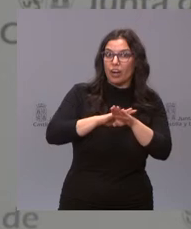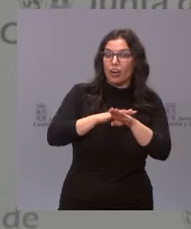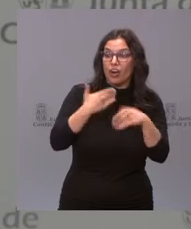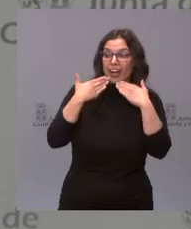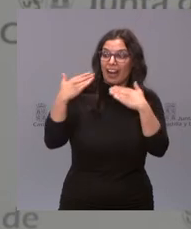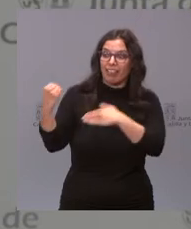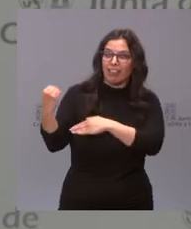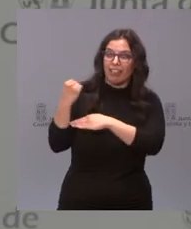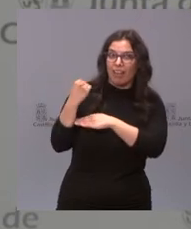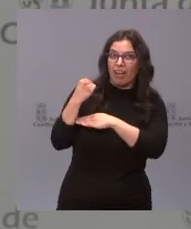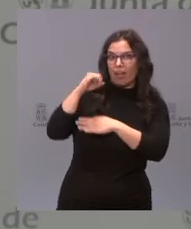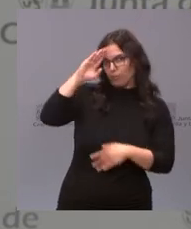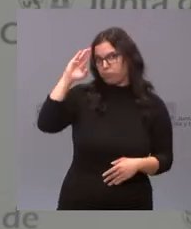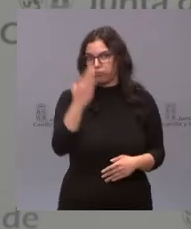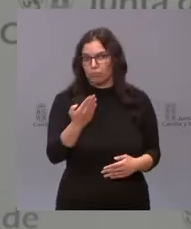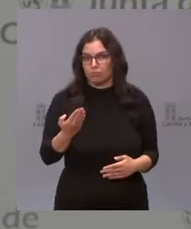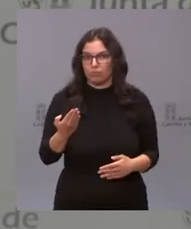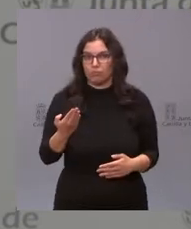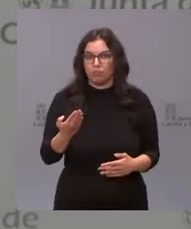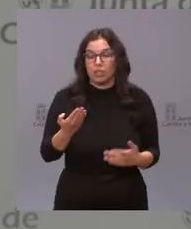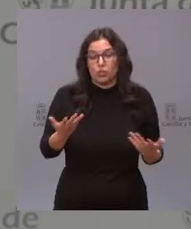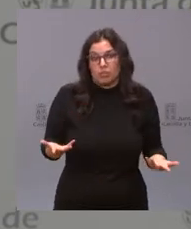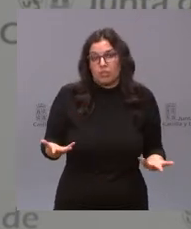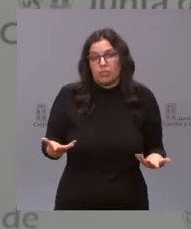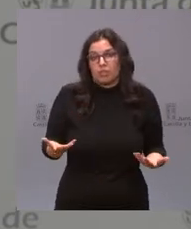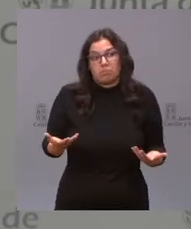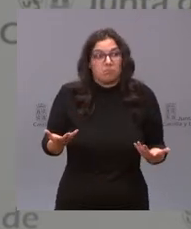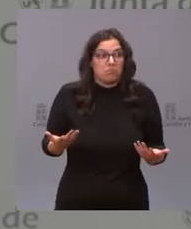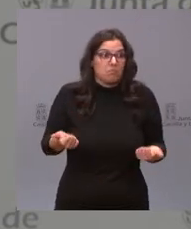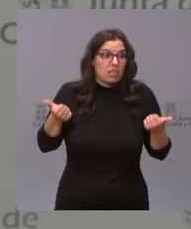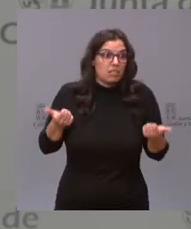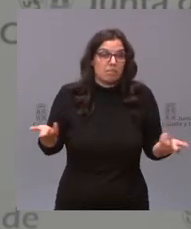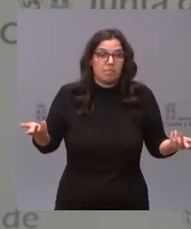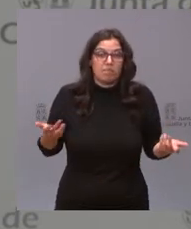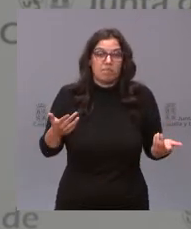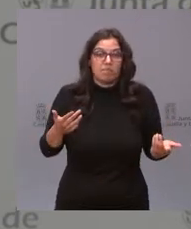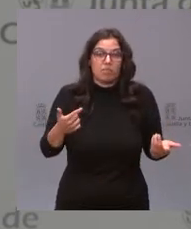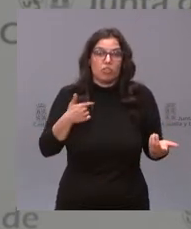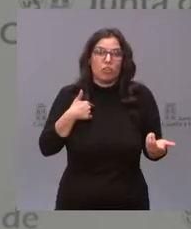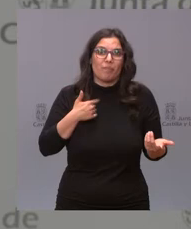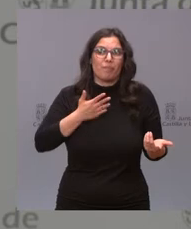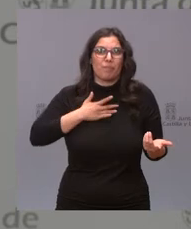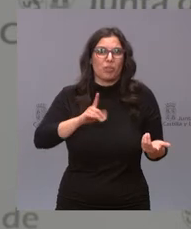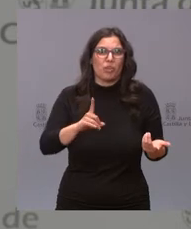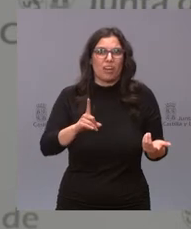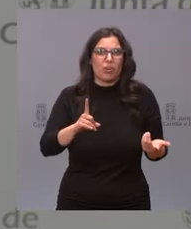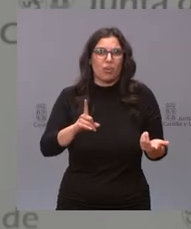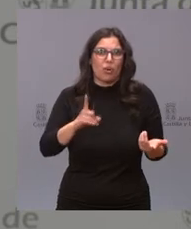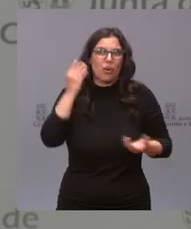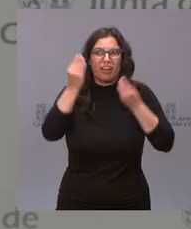alternativo basado en transfugas por tanto a partir de ahí yo no quiero hacer más